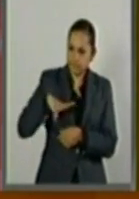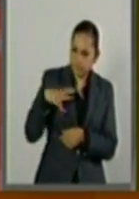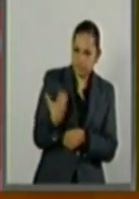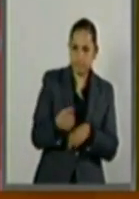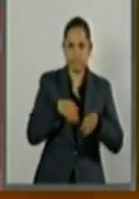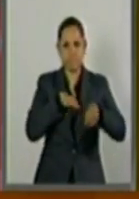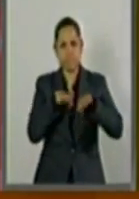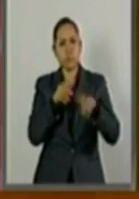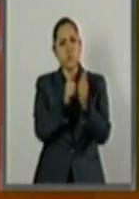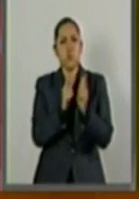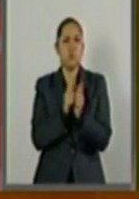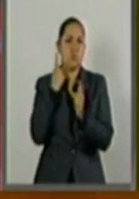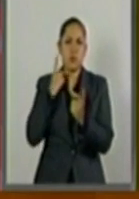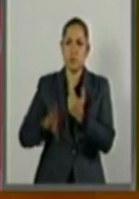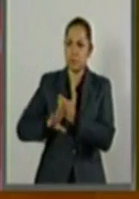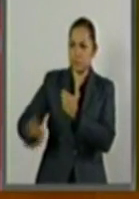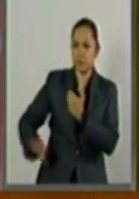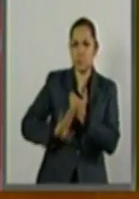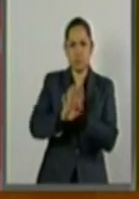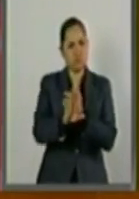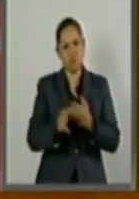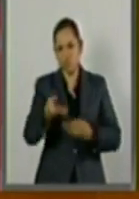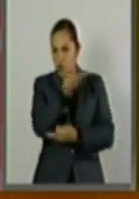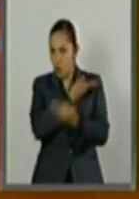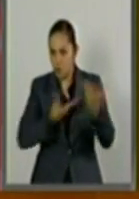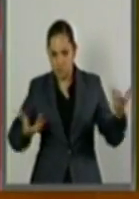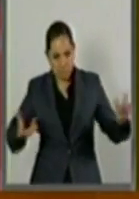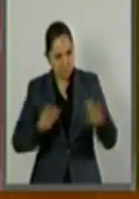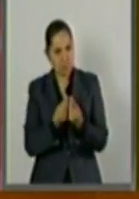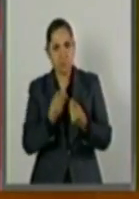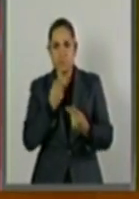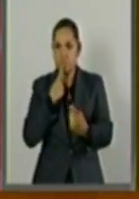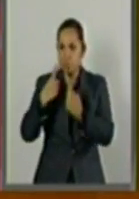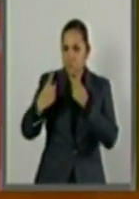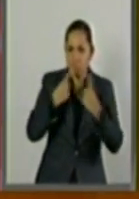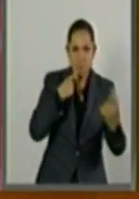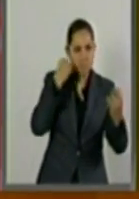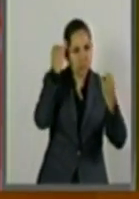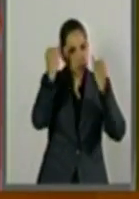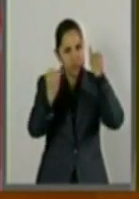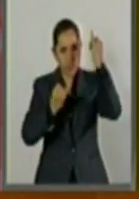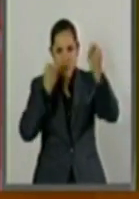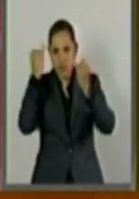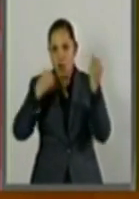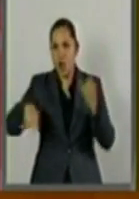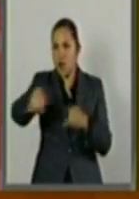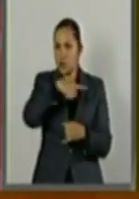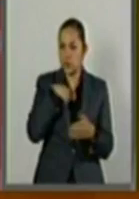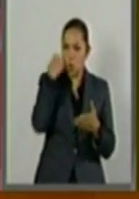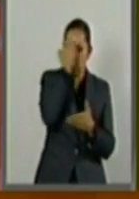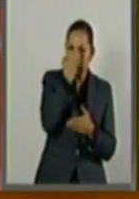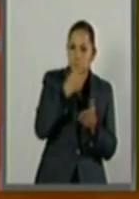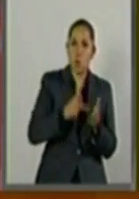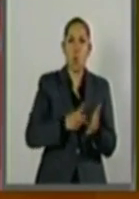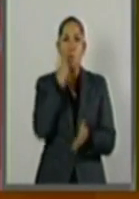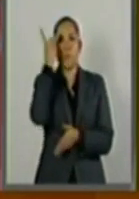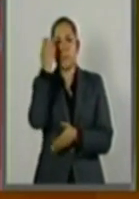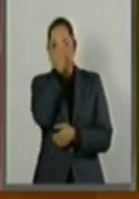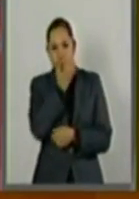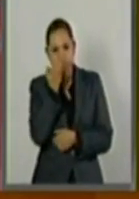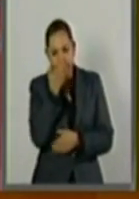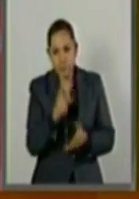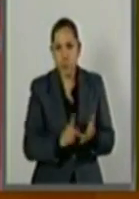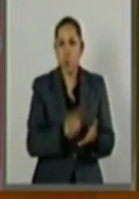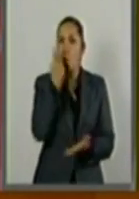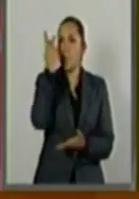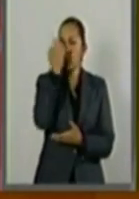políticos. Ha habido creatividad, ha habido análisis y revisiones constantes. Por eso el